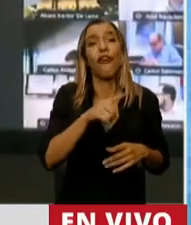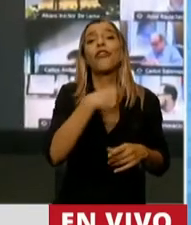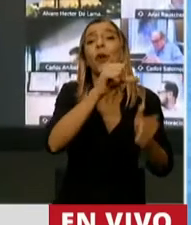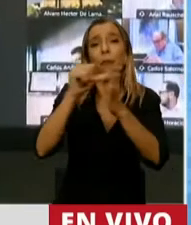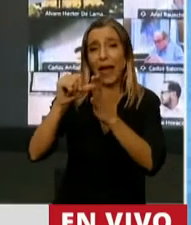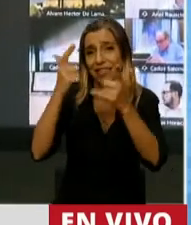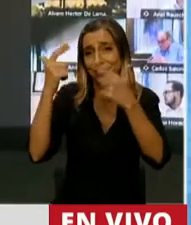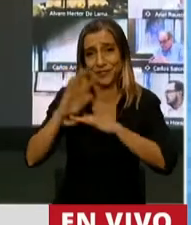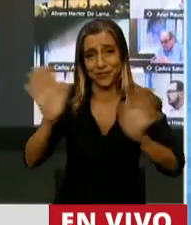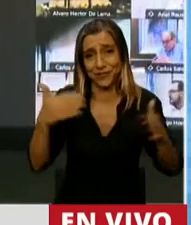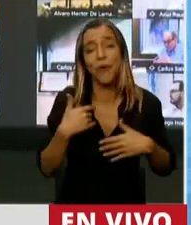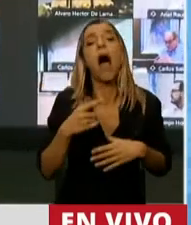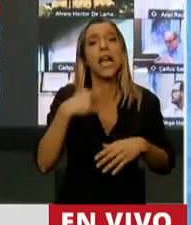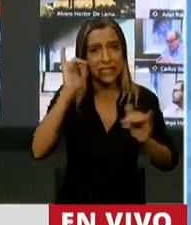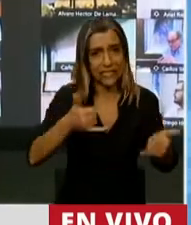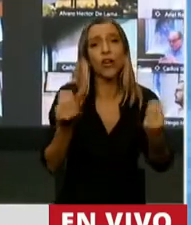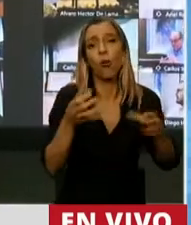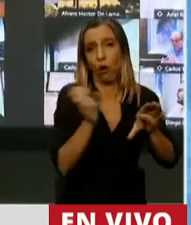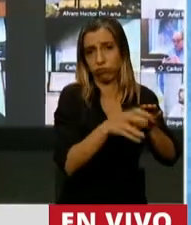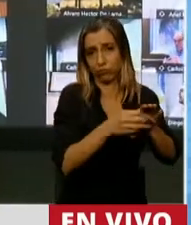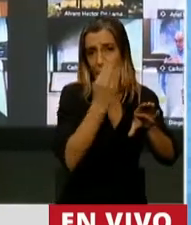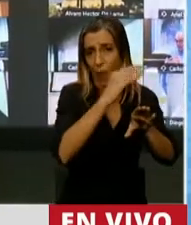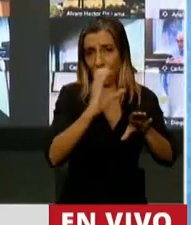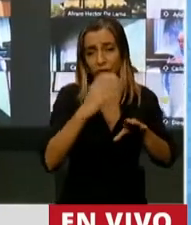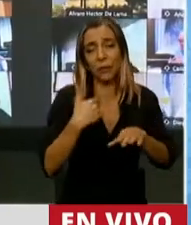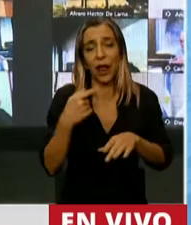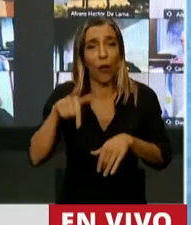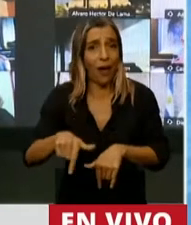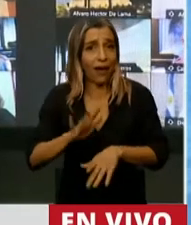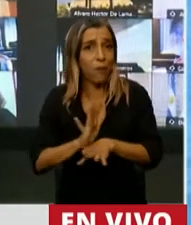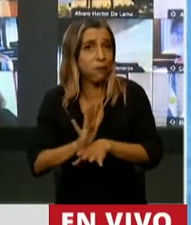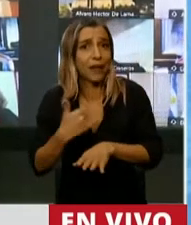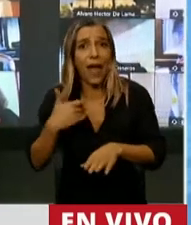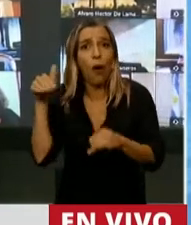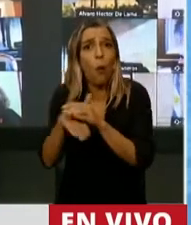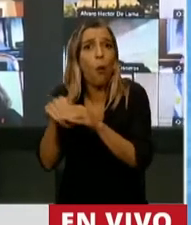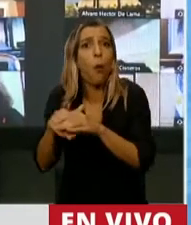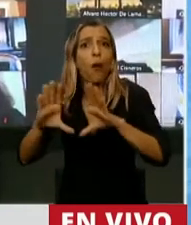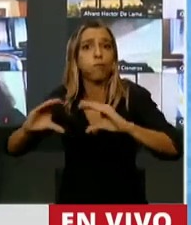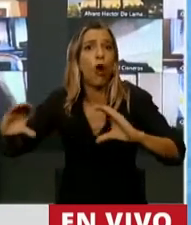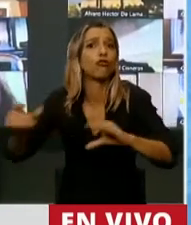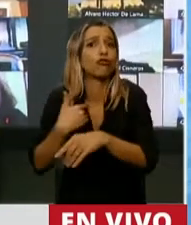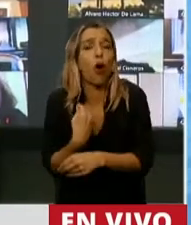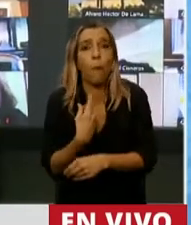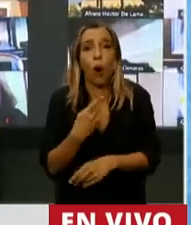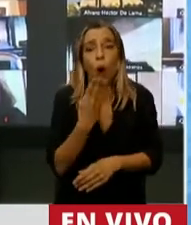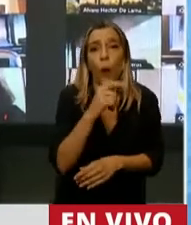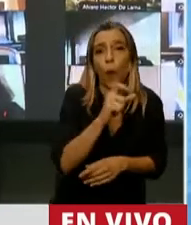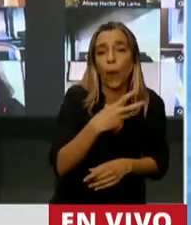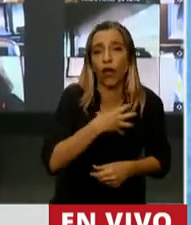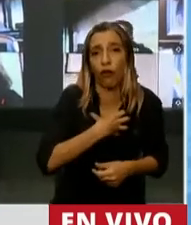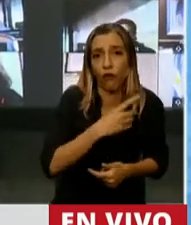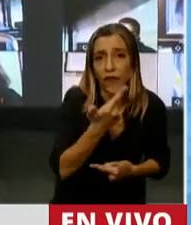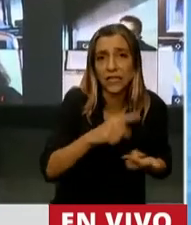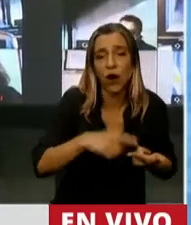lo tienen en reservas formales, pero porque lo saquen del sistema por falta de confianza, en su moneda, por falta de confianza, en su economía, por falta